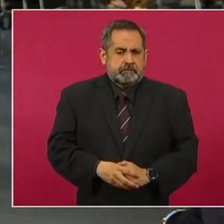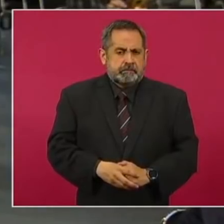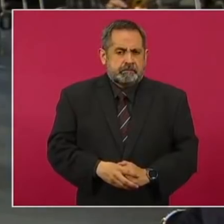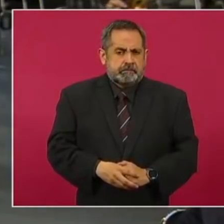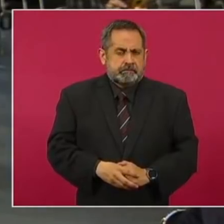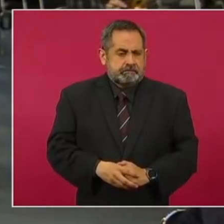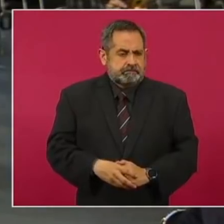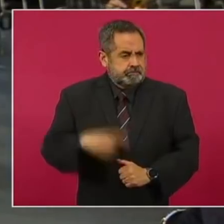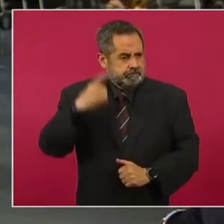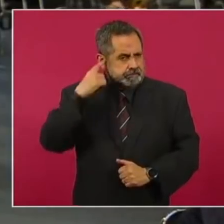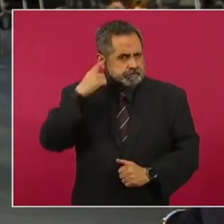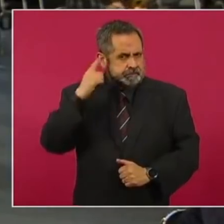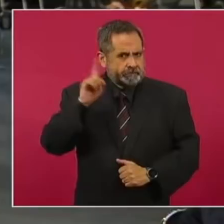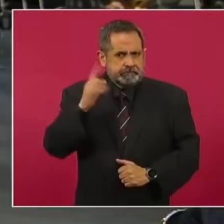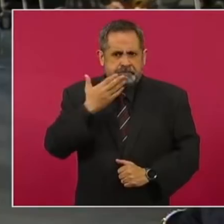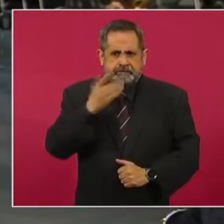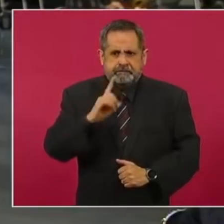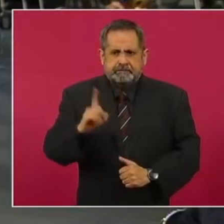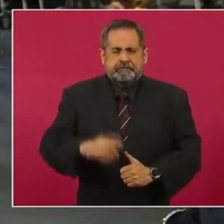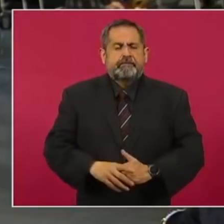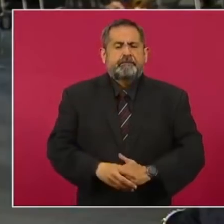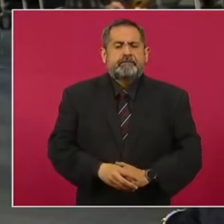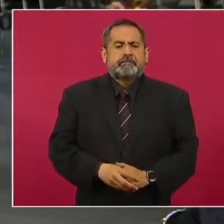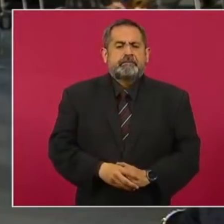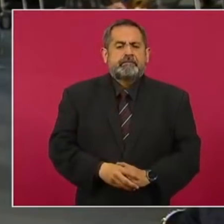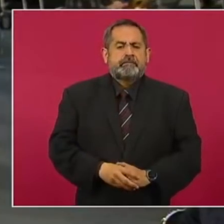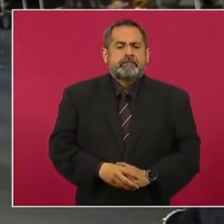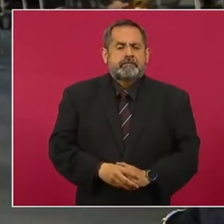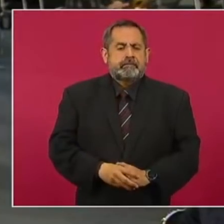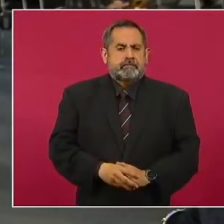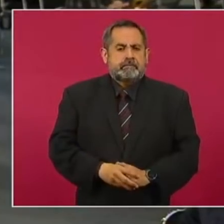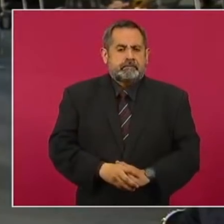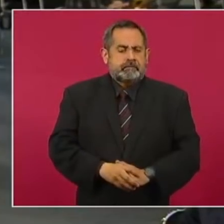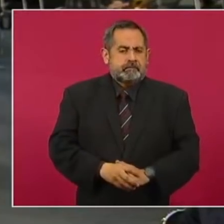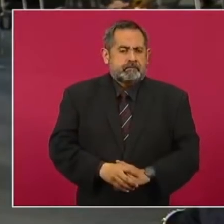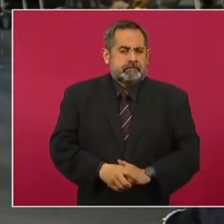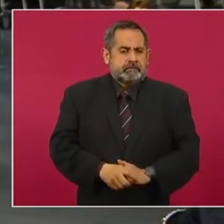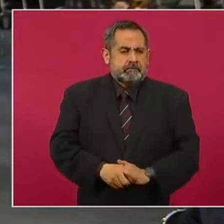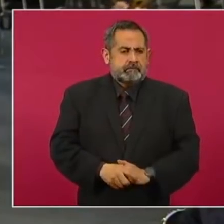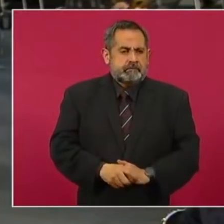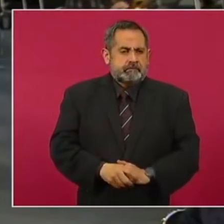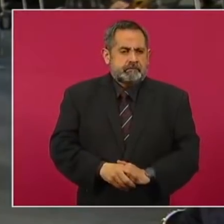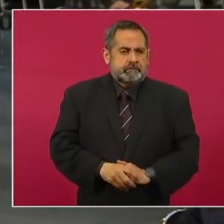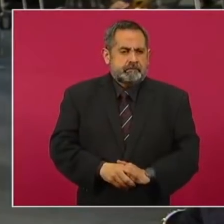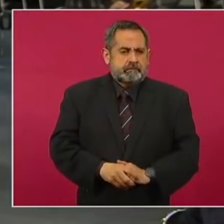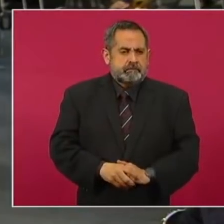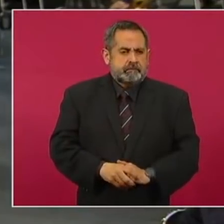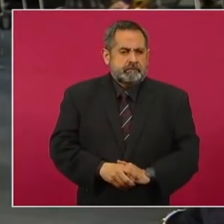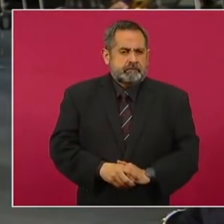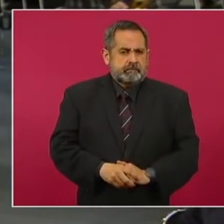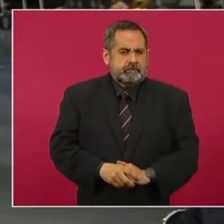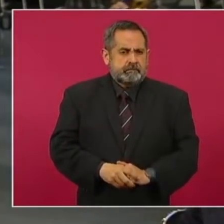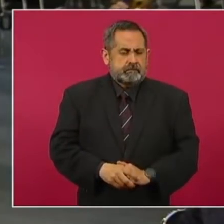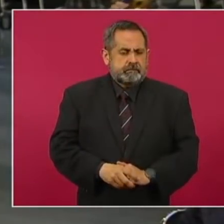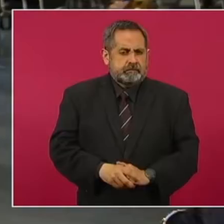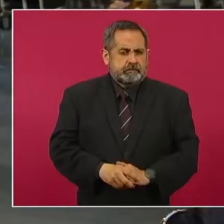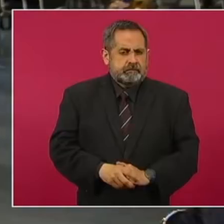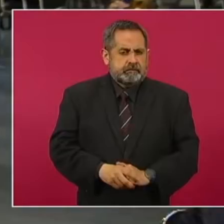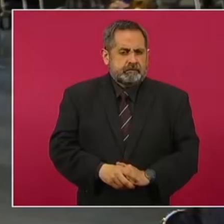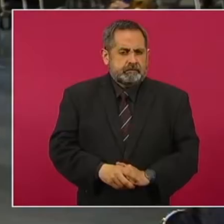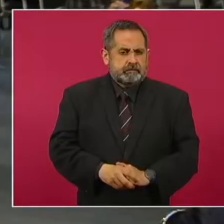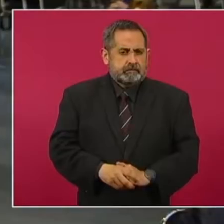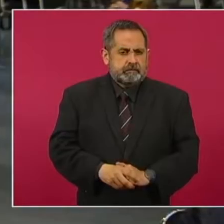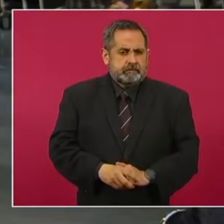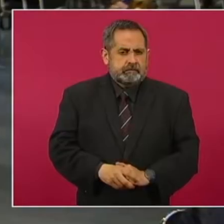Apuntalando esta moción, que no es sino la expresión del deseo y de la voluntad popular desde larga fecha, la empresa parametría, entre otras,